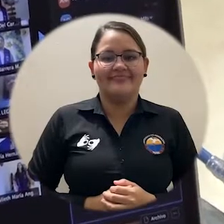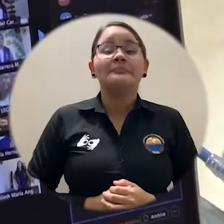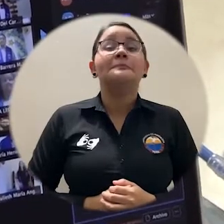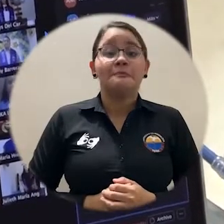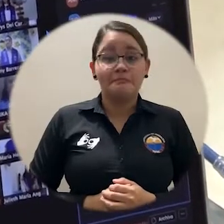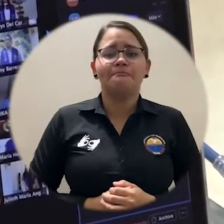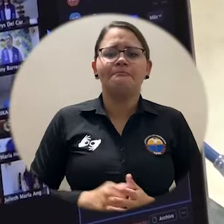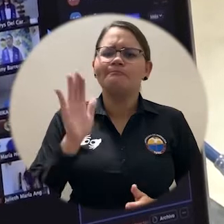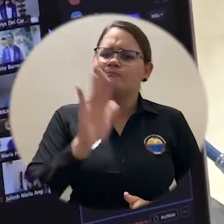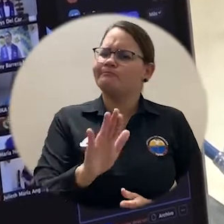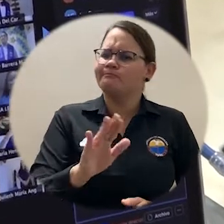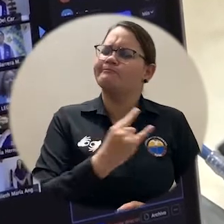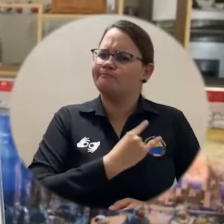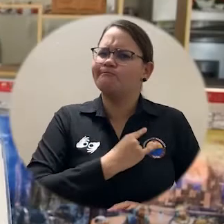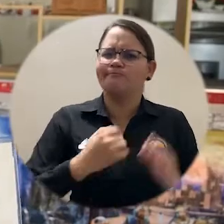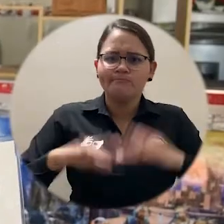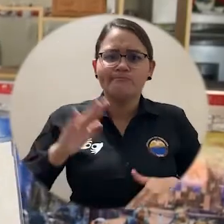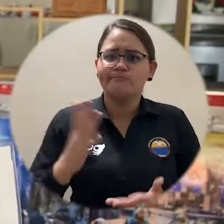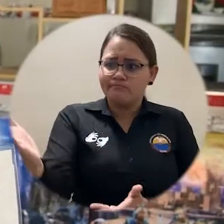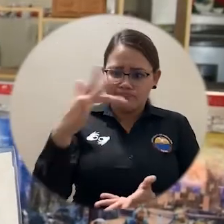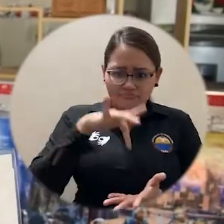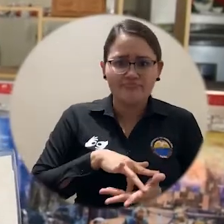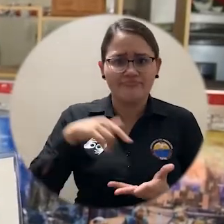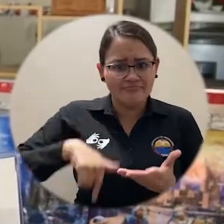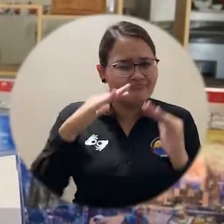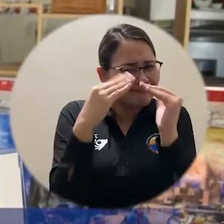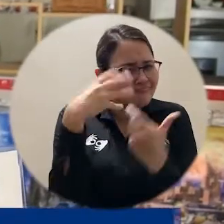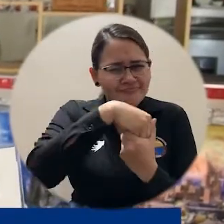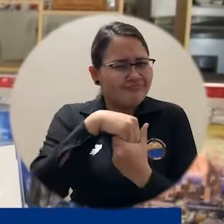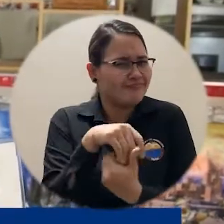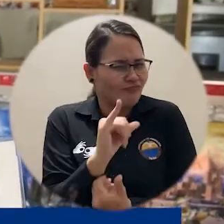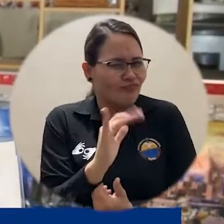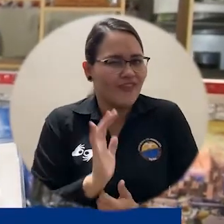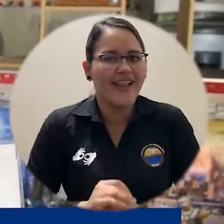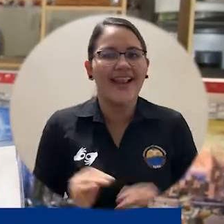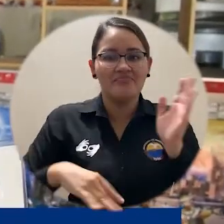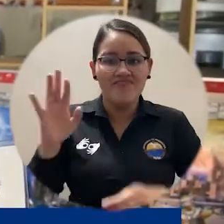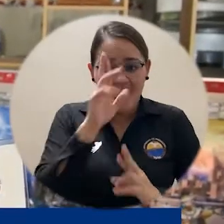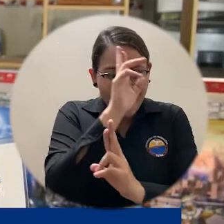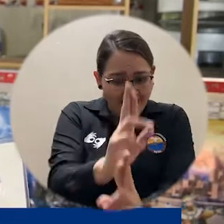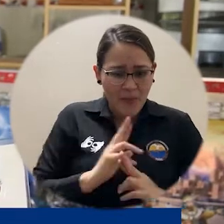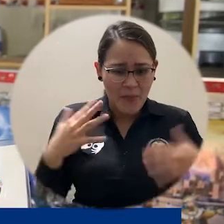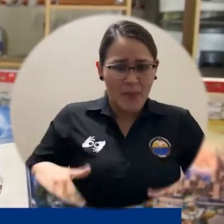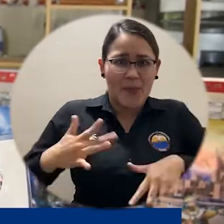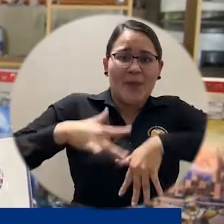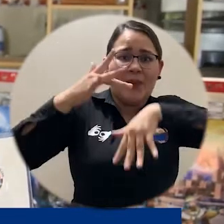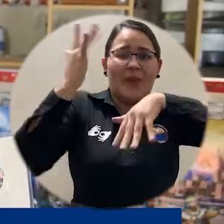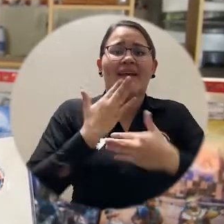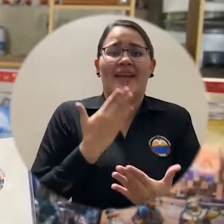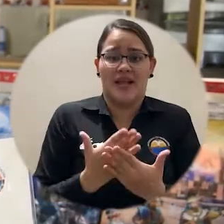Por la universidad, por haber llegado hasta nuestros hogares, por haber resaltado este esfuerzo, por motivarnos.